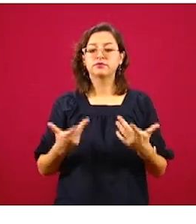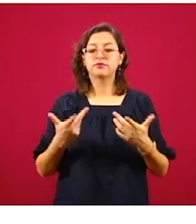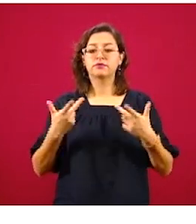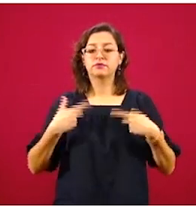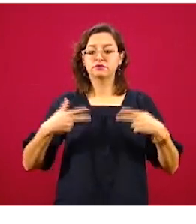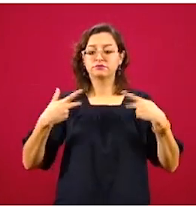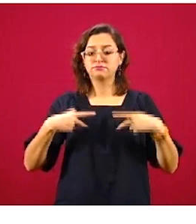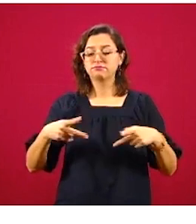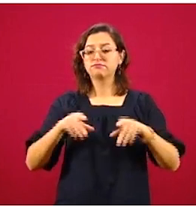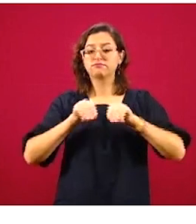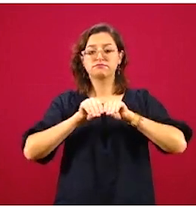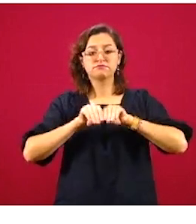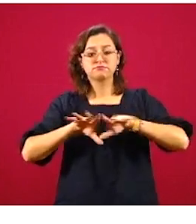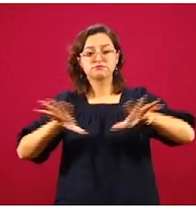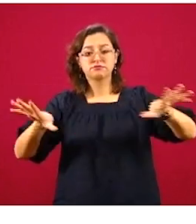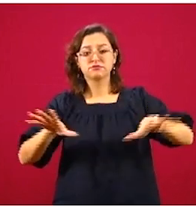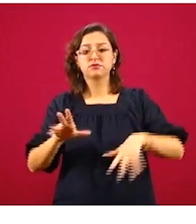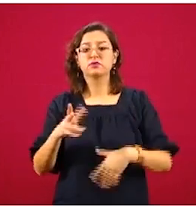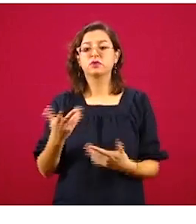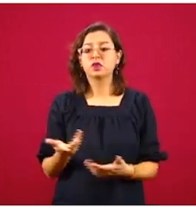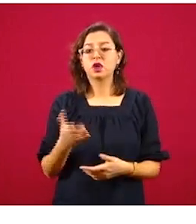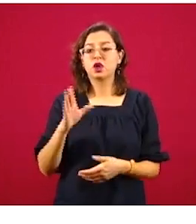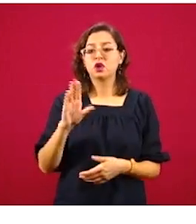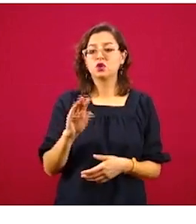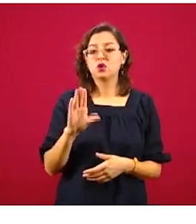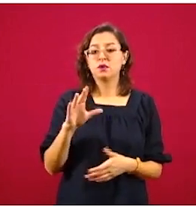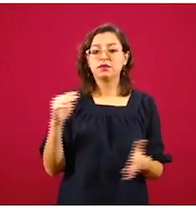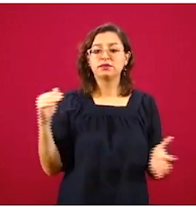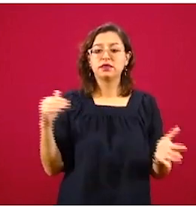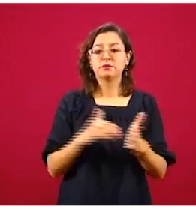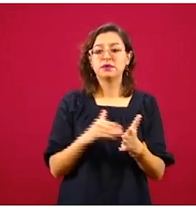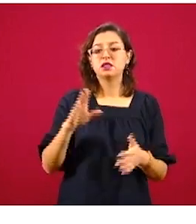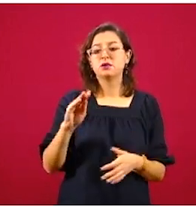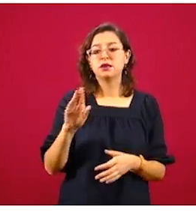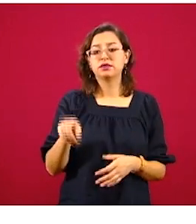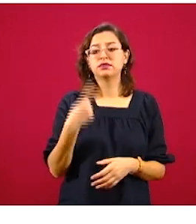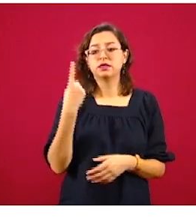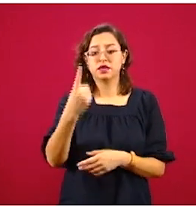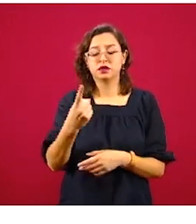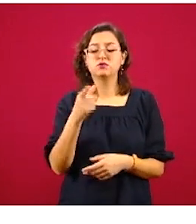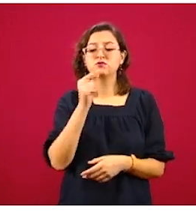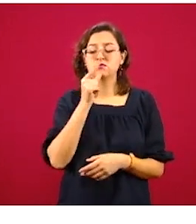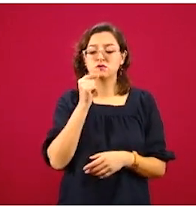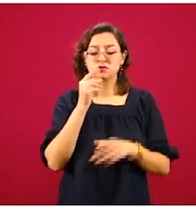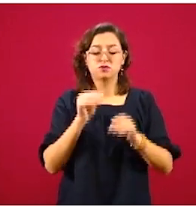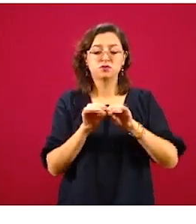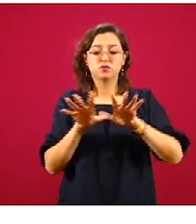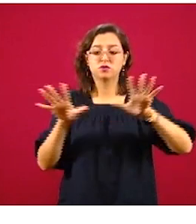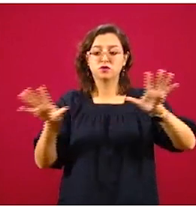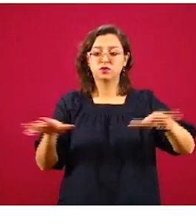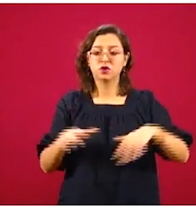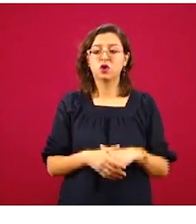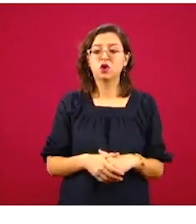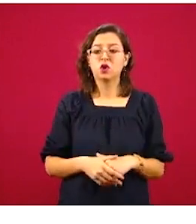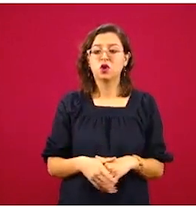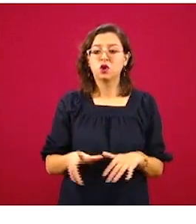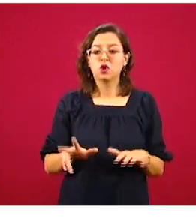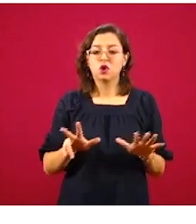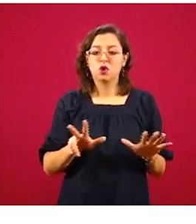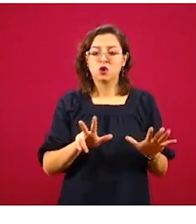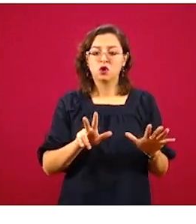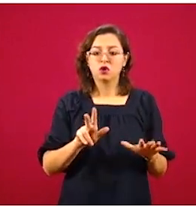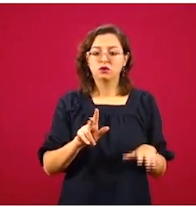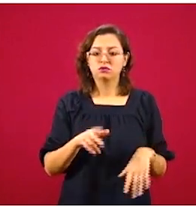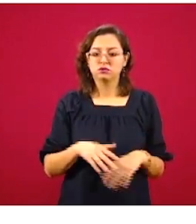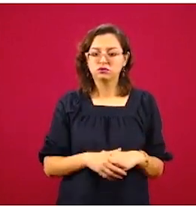90 mil 91 elementos. Estos son 87 mil 946 ya de la Guardia